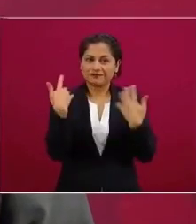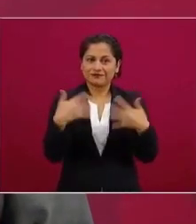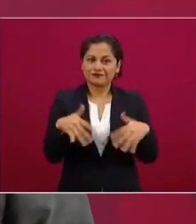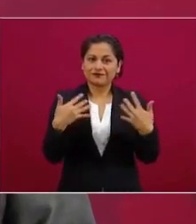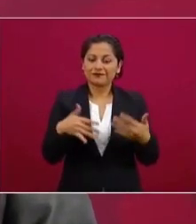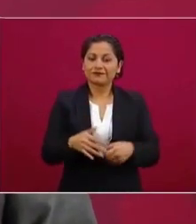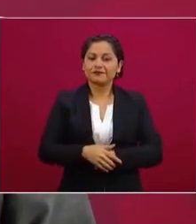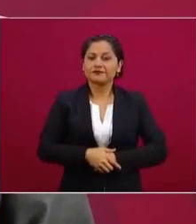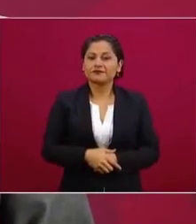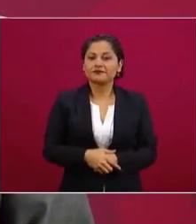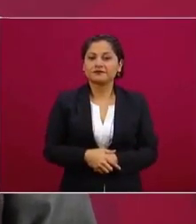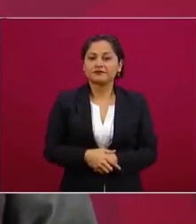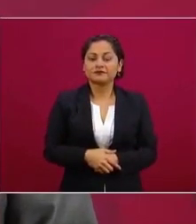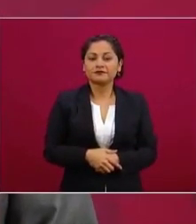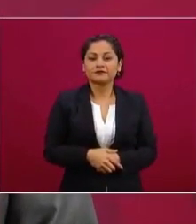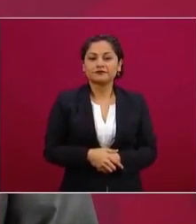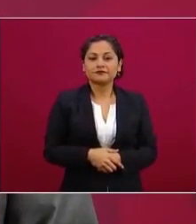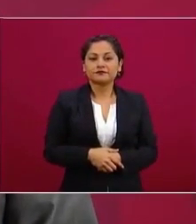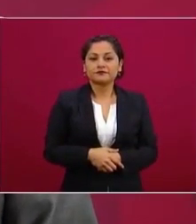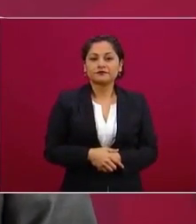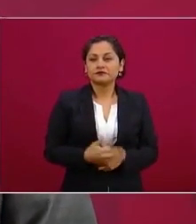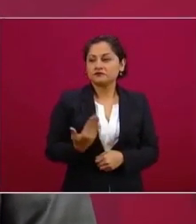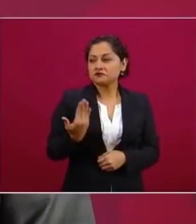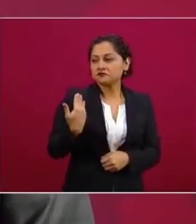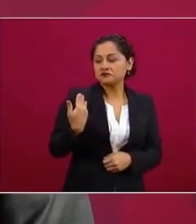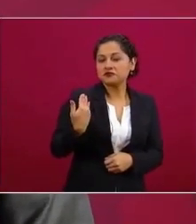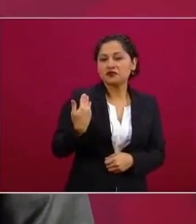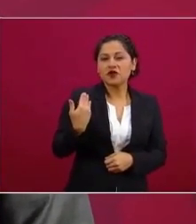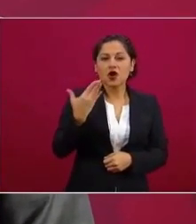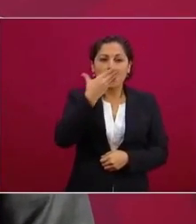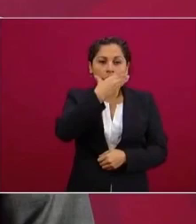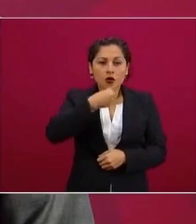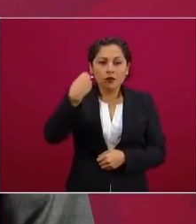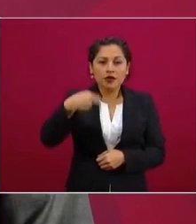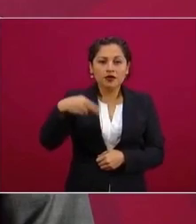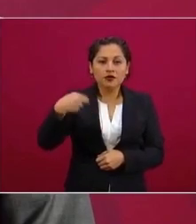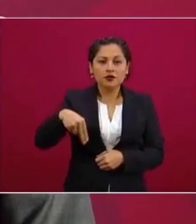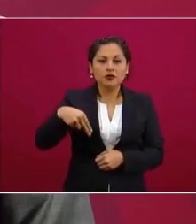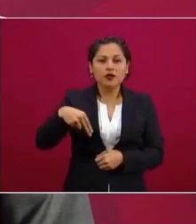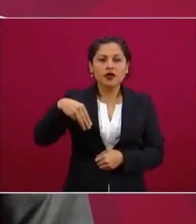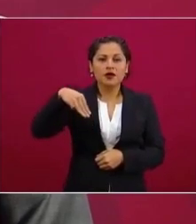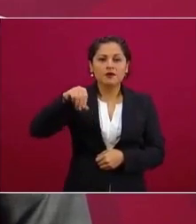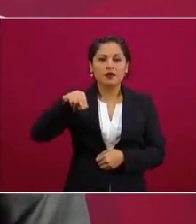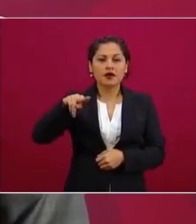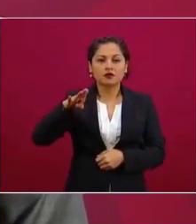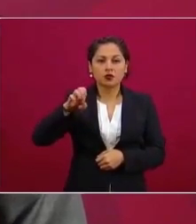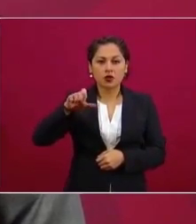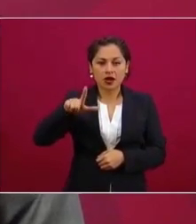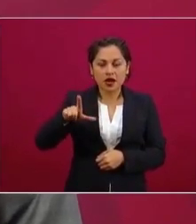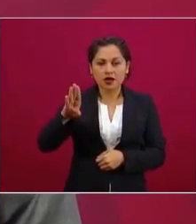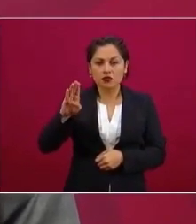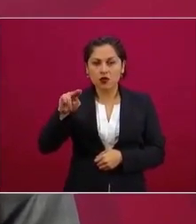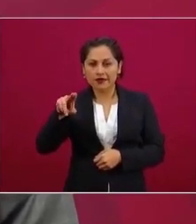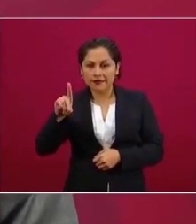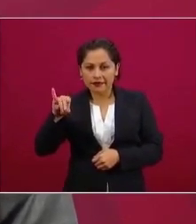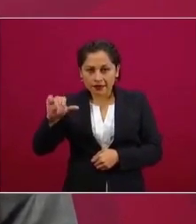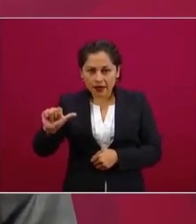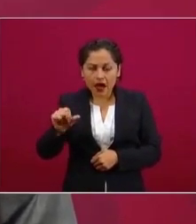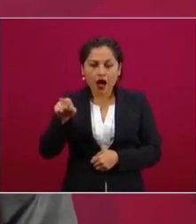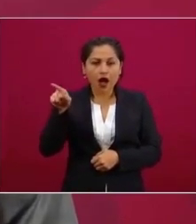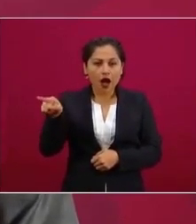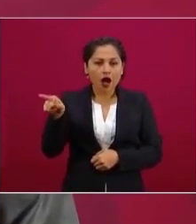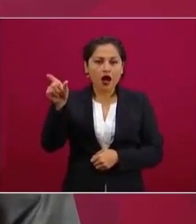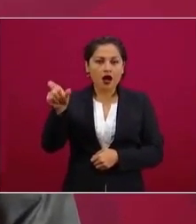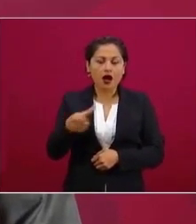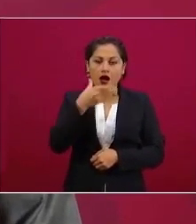-AMLO sistemática. No tenemos nada personal contra el presidente. Todo lo contrario, hasta aclaramos cosas en favor